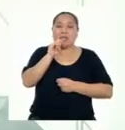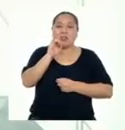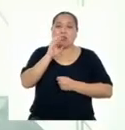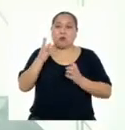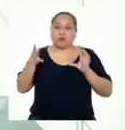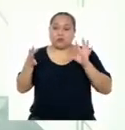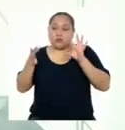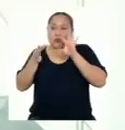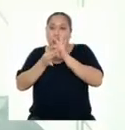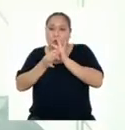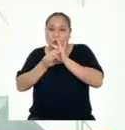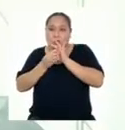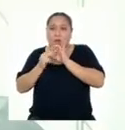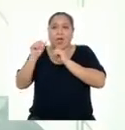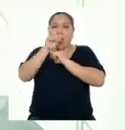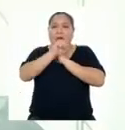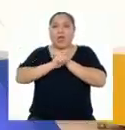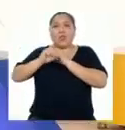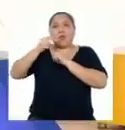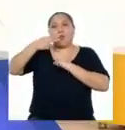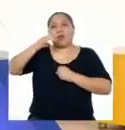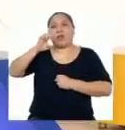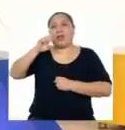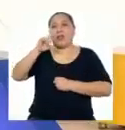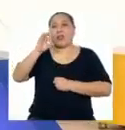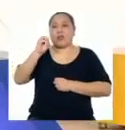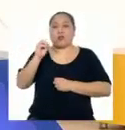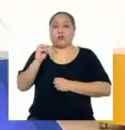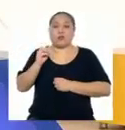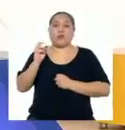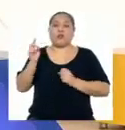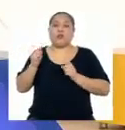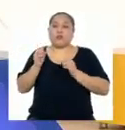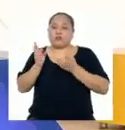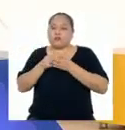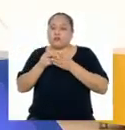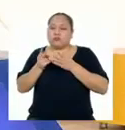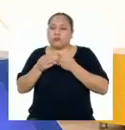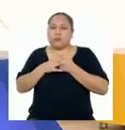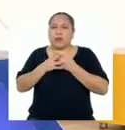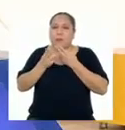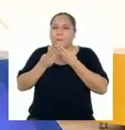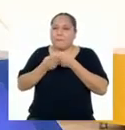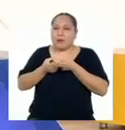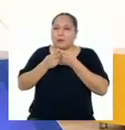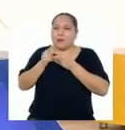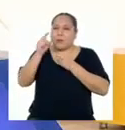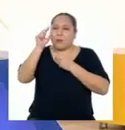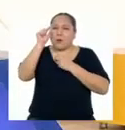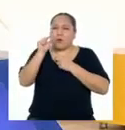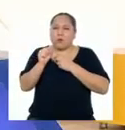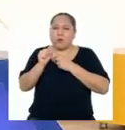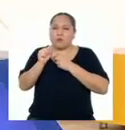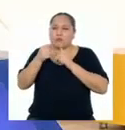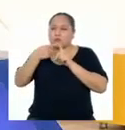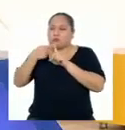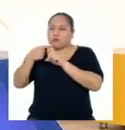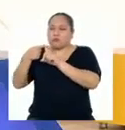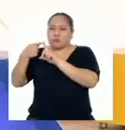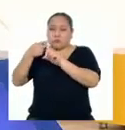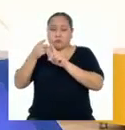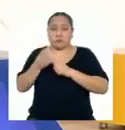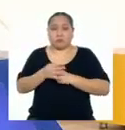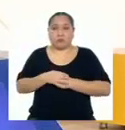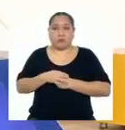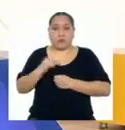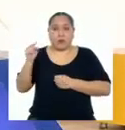pesado Átomo de helio Con una masa ligeramente inferior a la suma de las masas de los núcleos iniciales